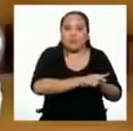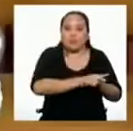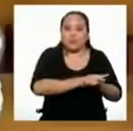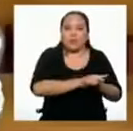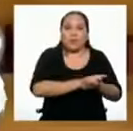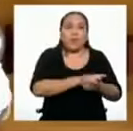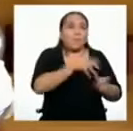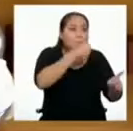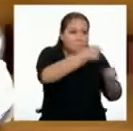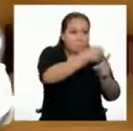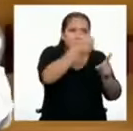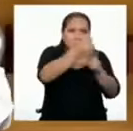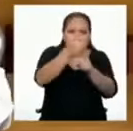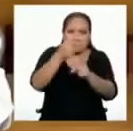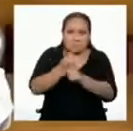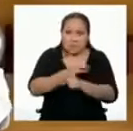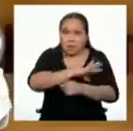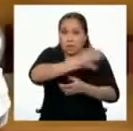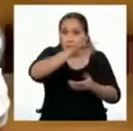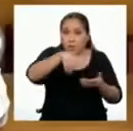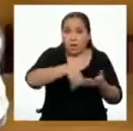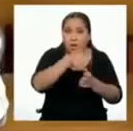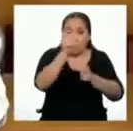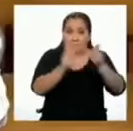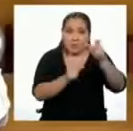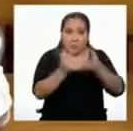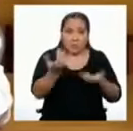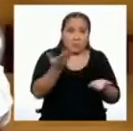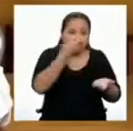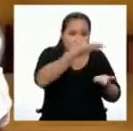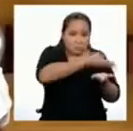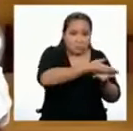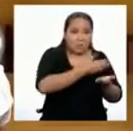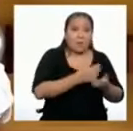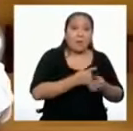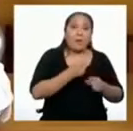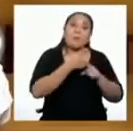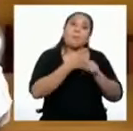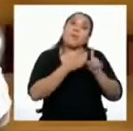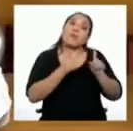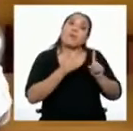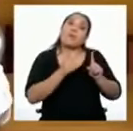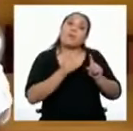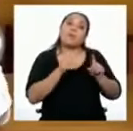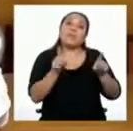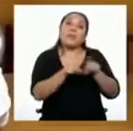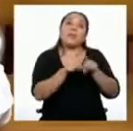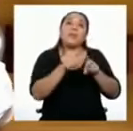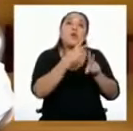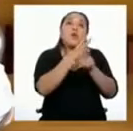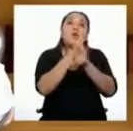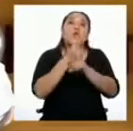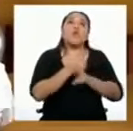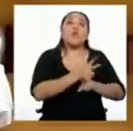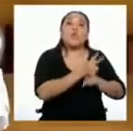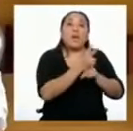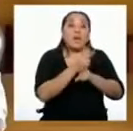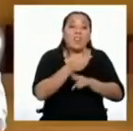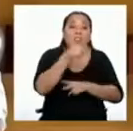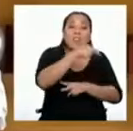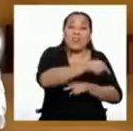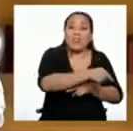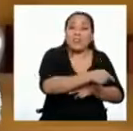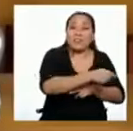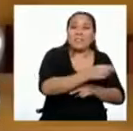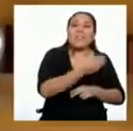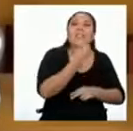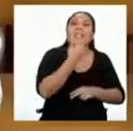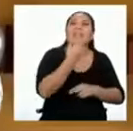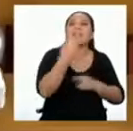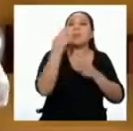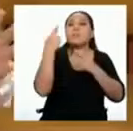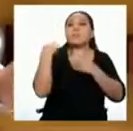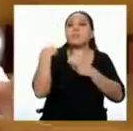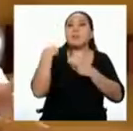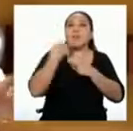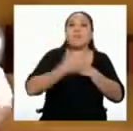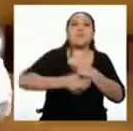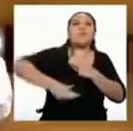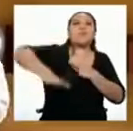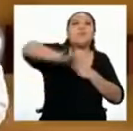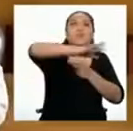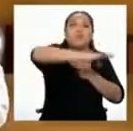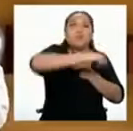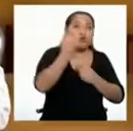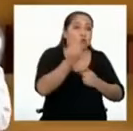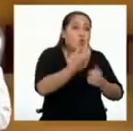pertenece a todos y a todas. Por ello, cuidarlo es una labor de las y los ciudadanos, no solo del